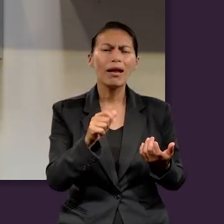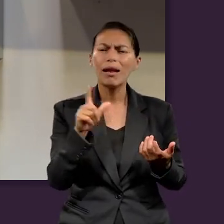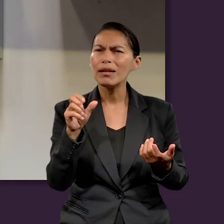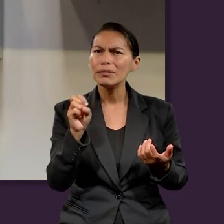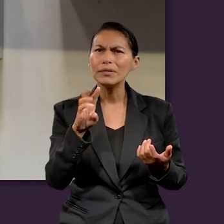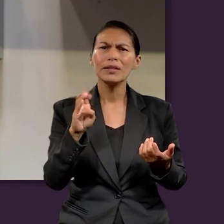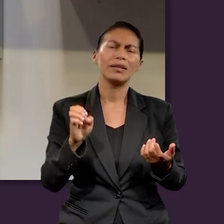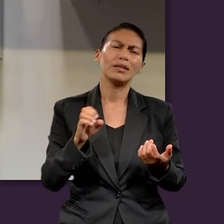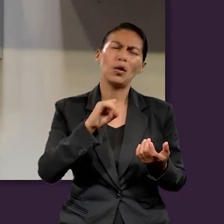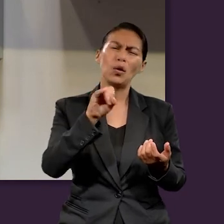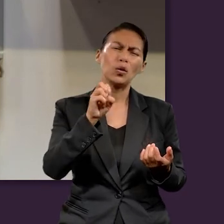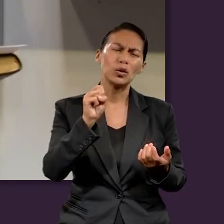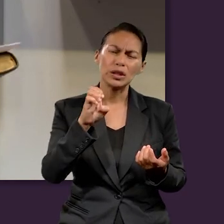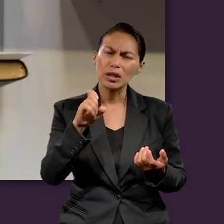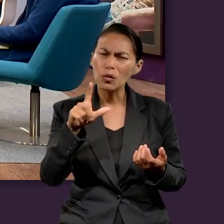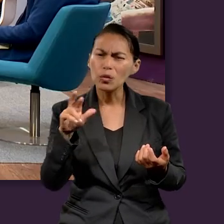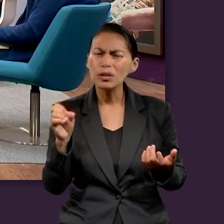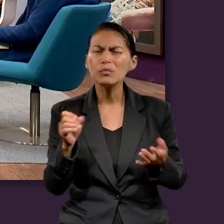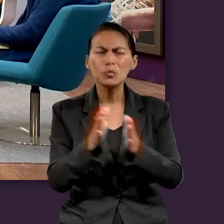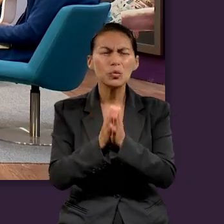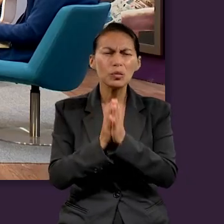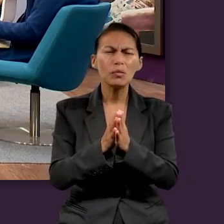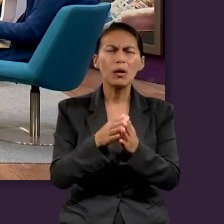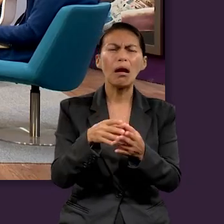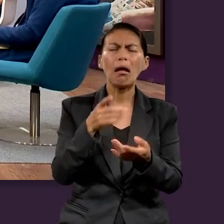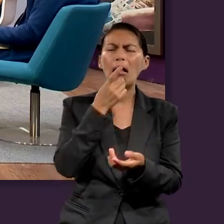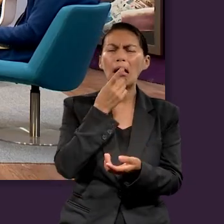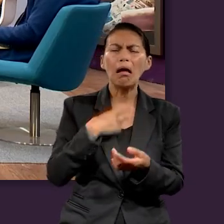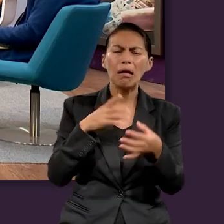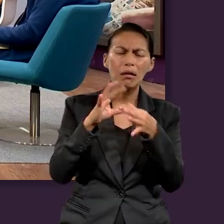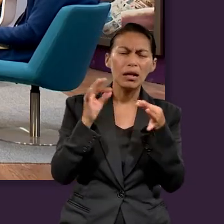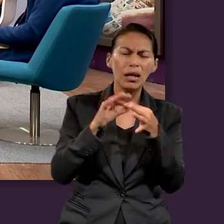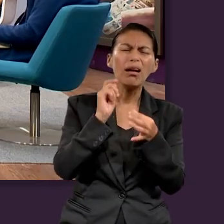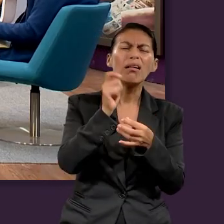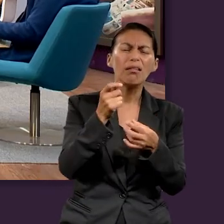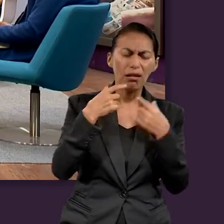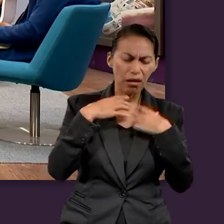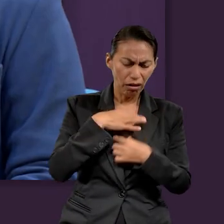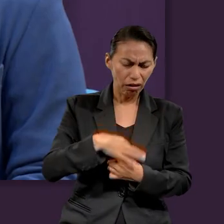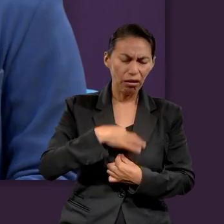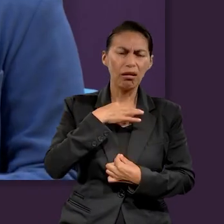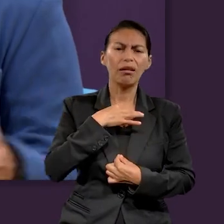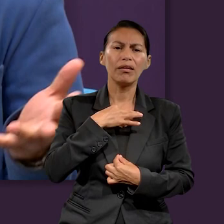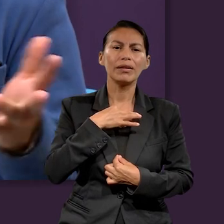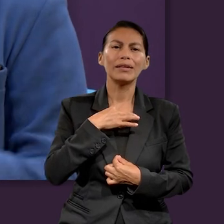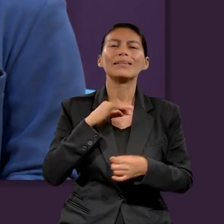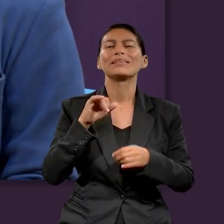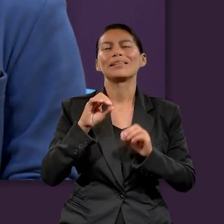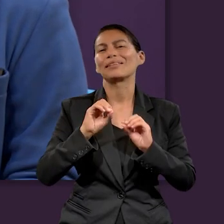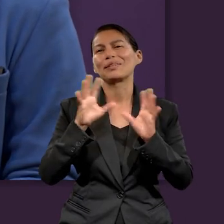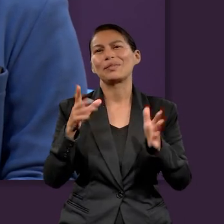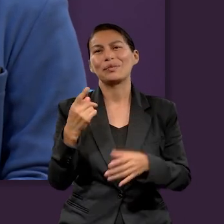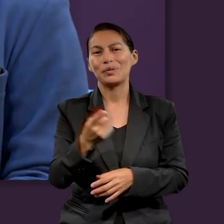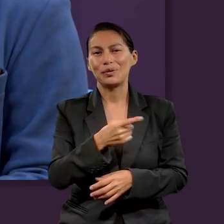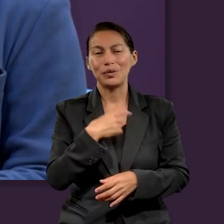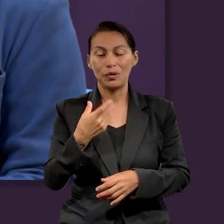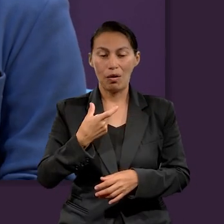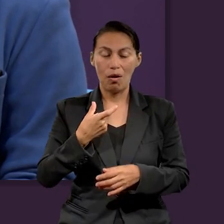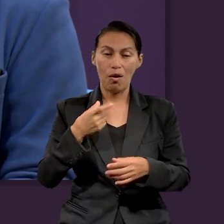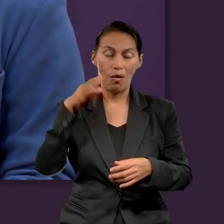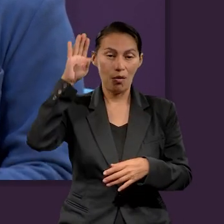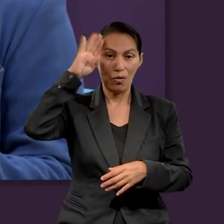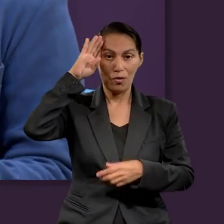Y por favor, José Luis, explícanos un poquito sobre lo que ustedes representan. Claro que sí. Nosotros pertenecemos al Club de